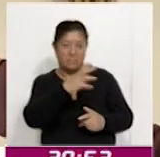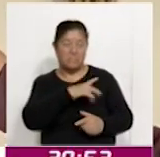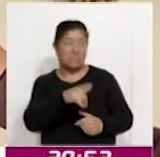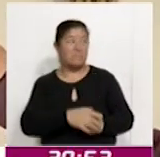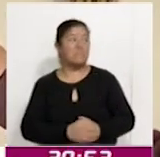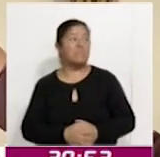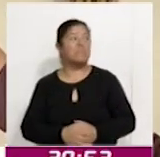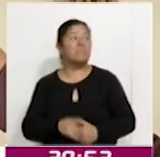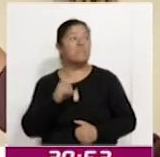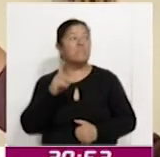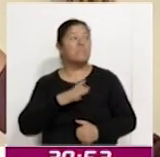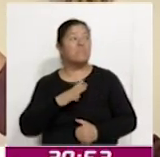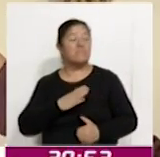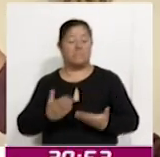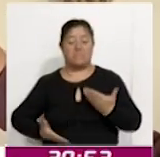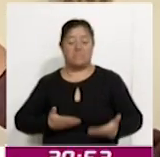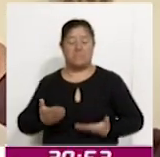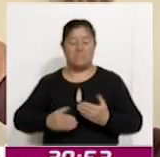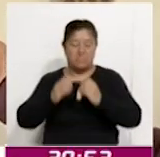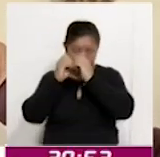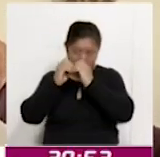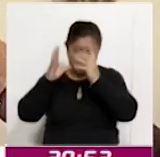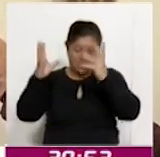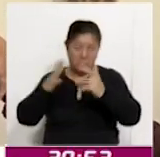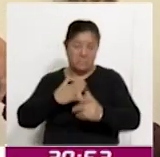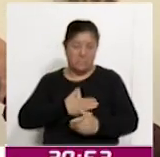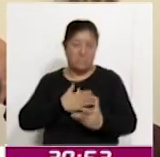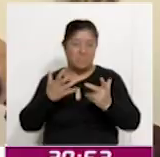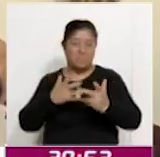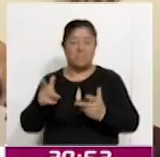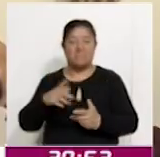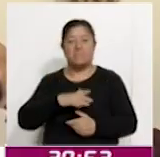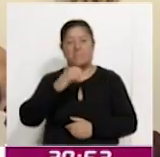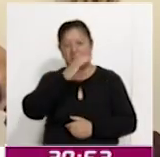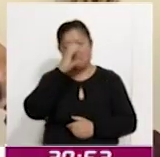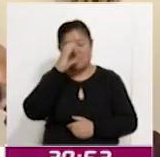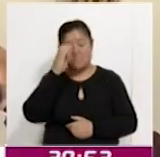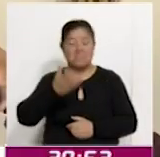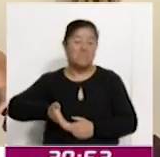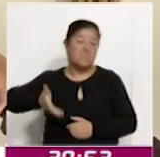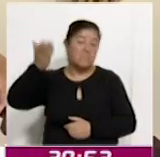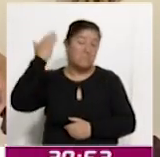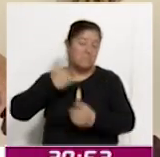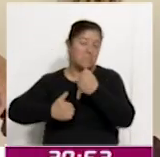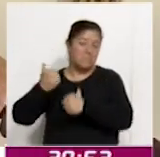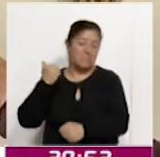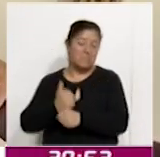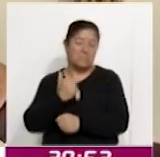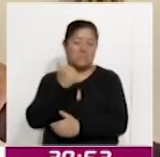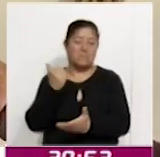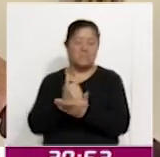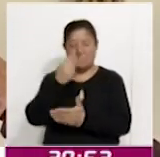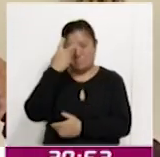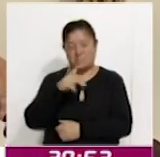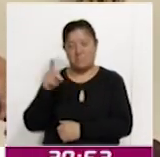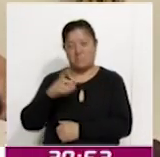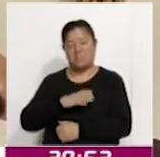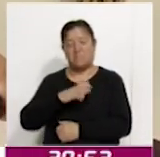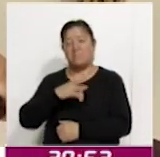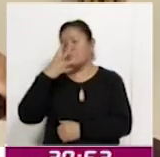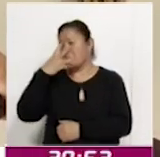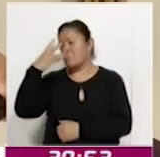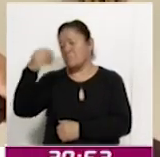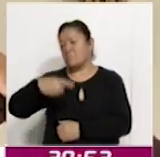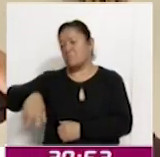esquina por allá, es una obra que hice basándome en una fotografía que yo tomé hace algunos años en la Ciudad de México, en los viveros de Coyoacán, que es un